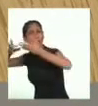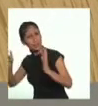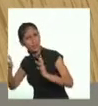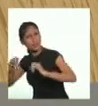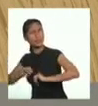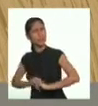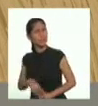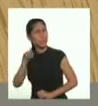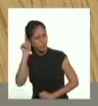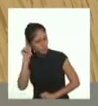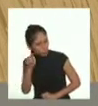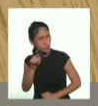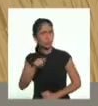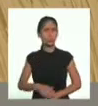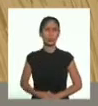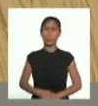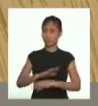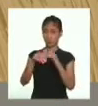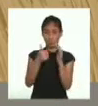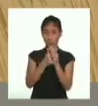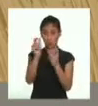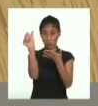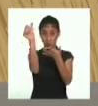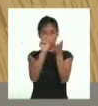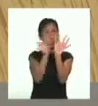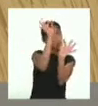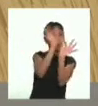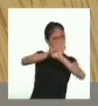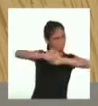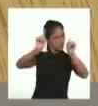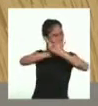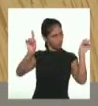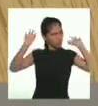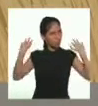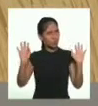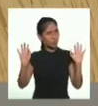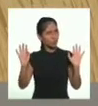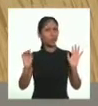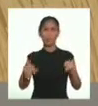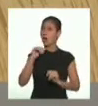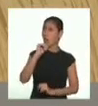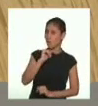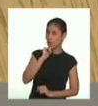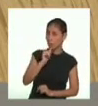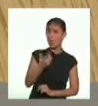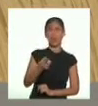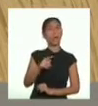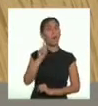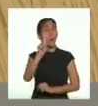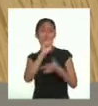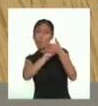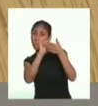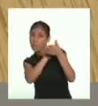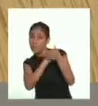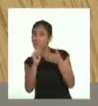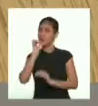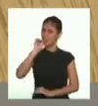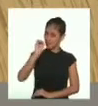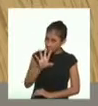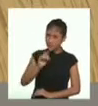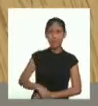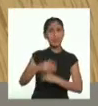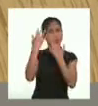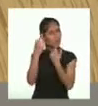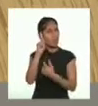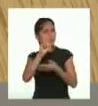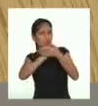Por esa razón, te quitaré el arte que te di, pues aún no había terminado el plazo de un mes que señalé